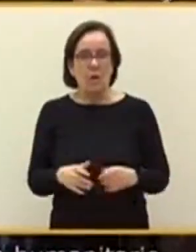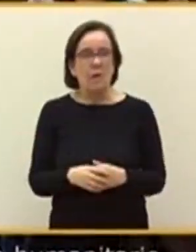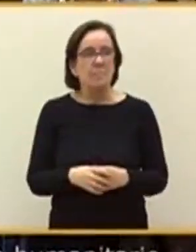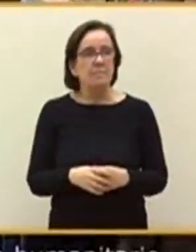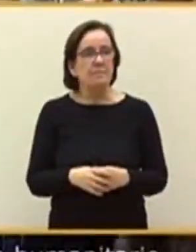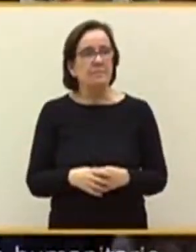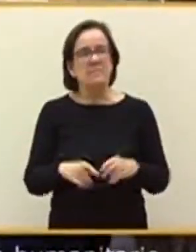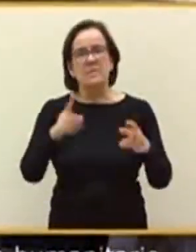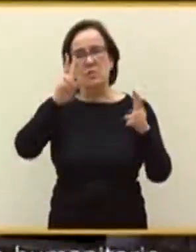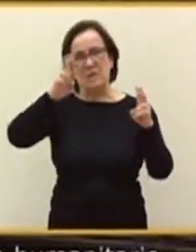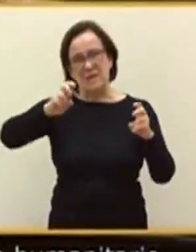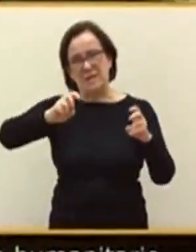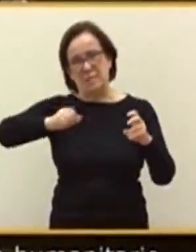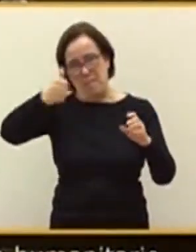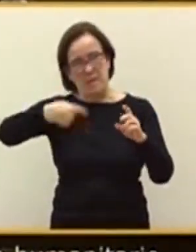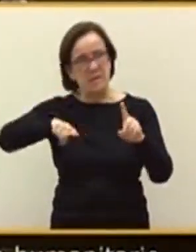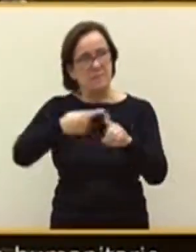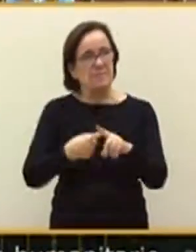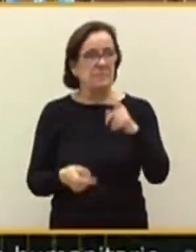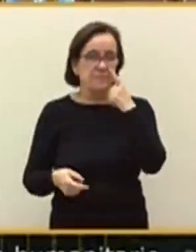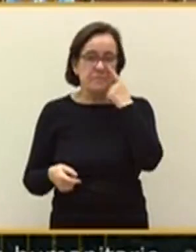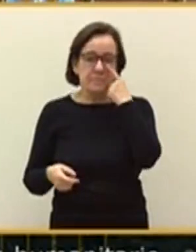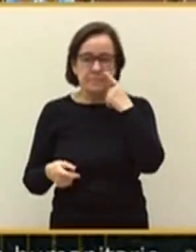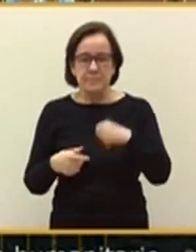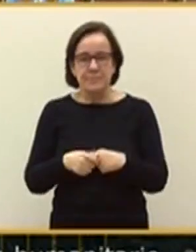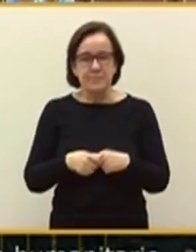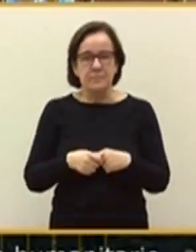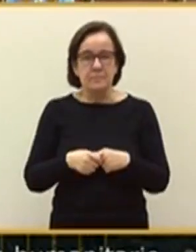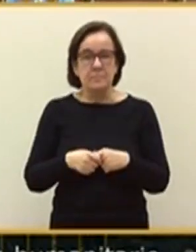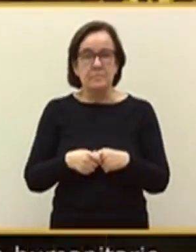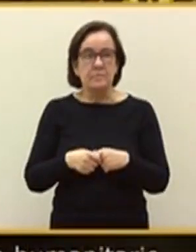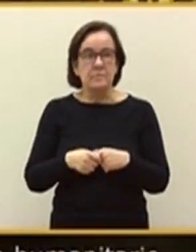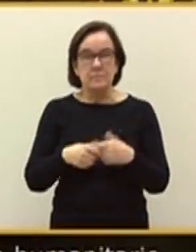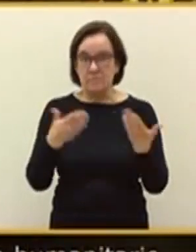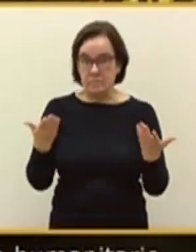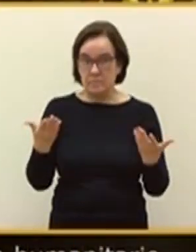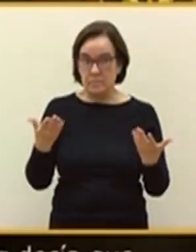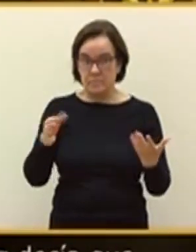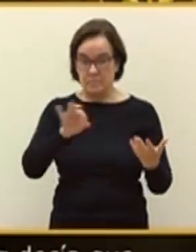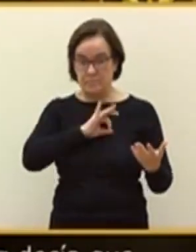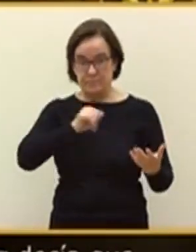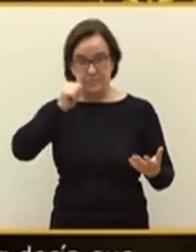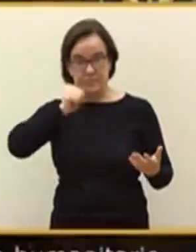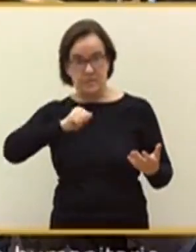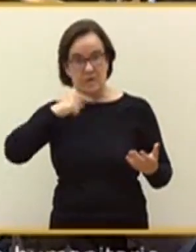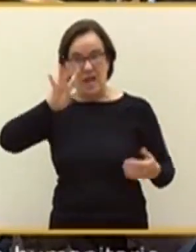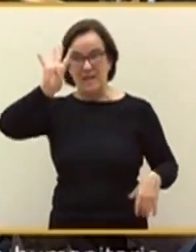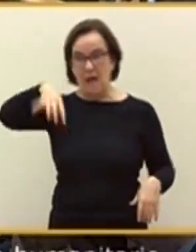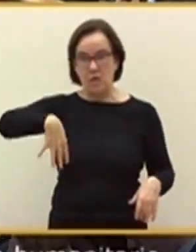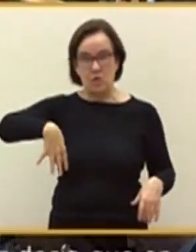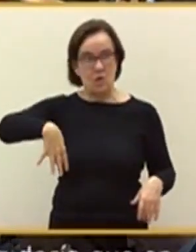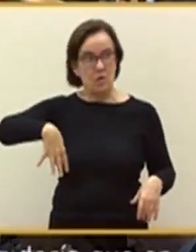Una cuestión más. Cuando el señor Sánchez decía que Cataluña no se había producido una sedición, sino una rebelión,